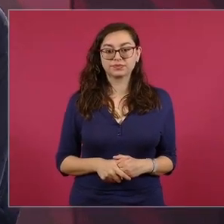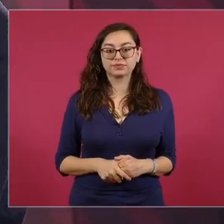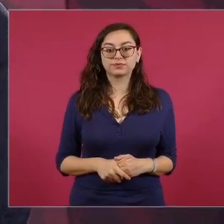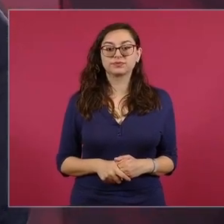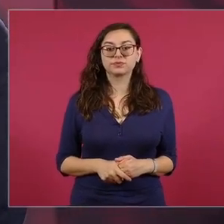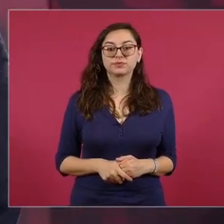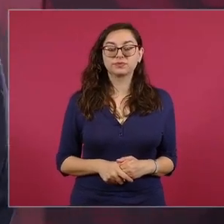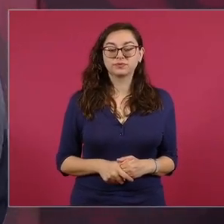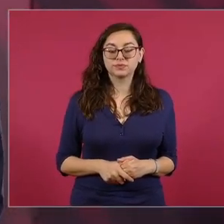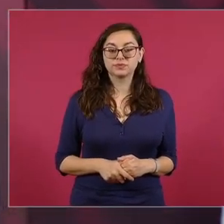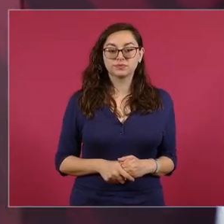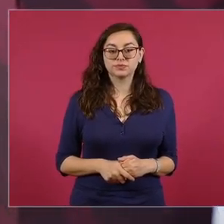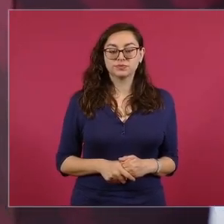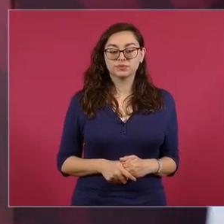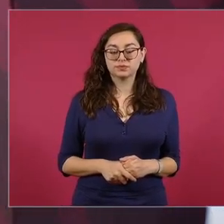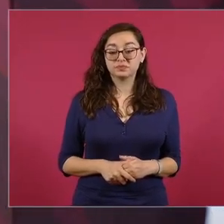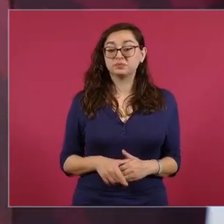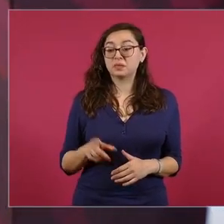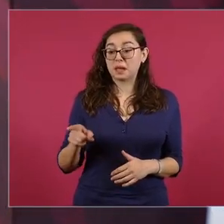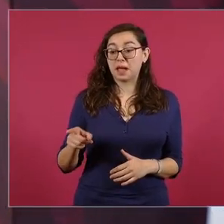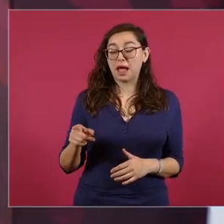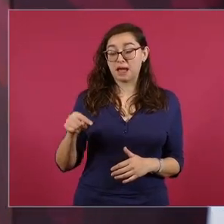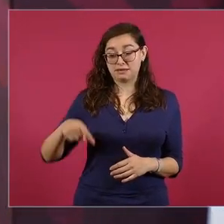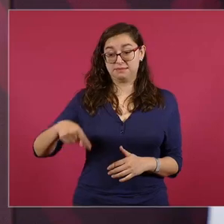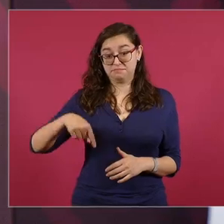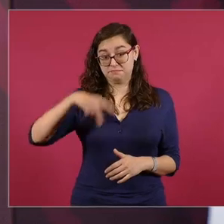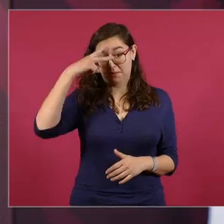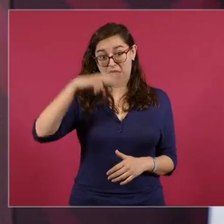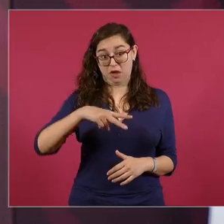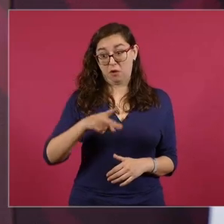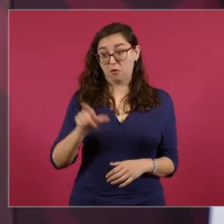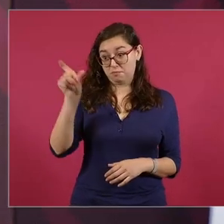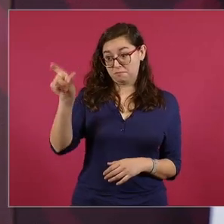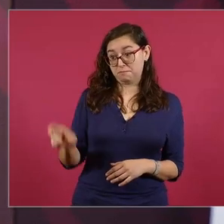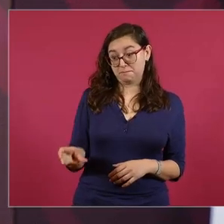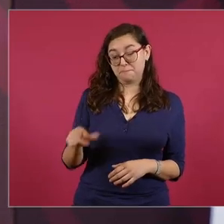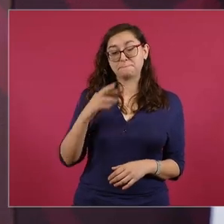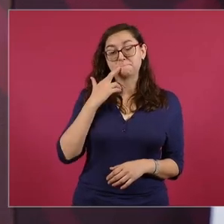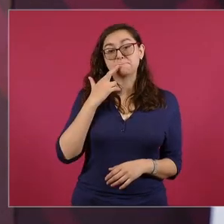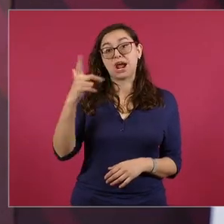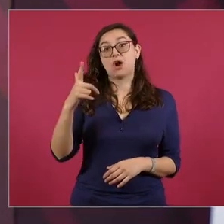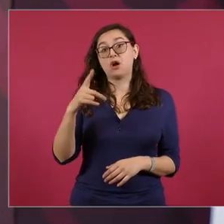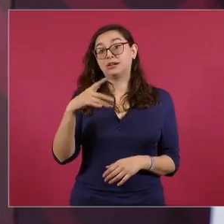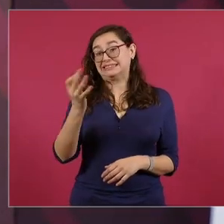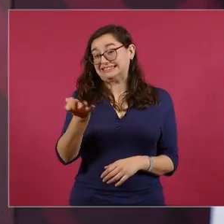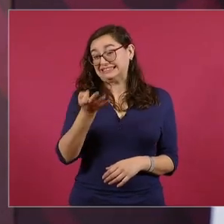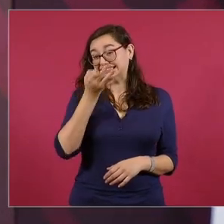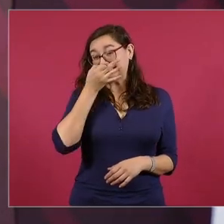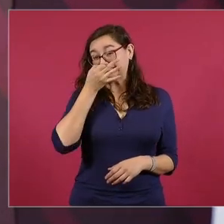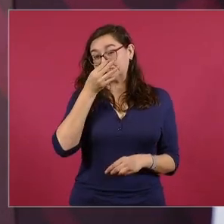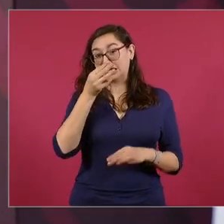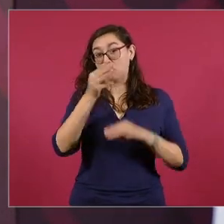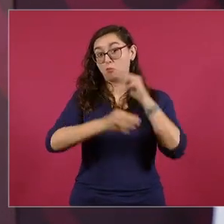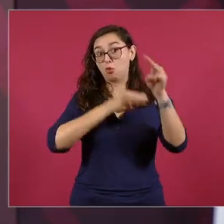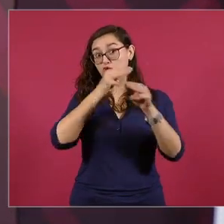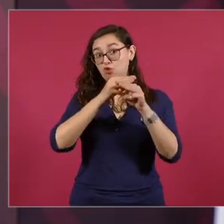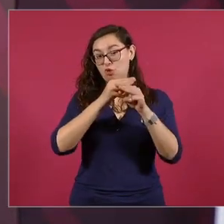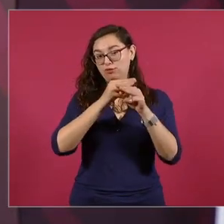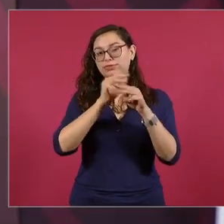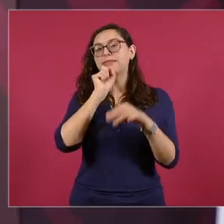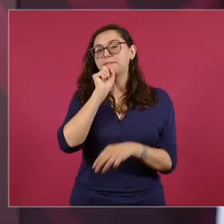y pronto del mundo. México, la economía está sólida,